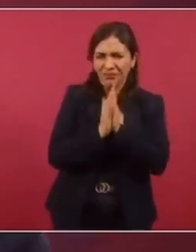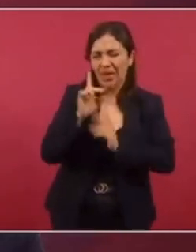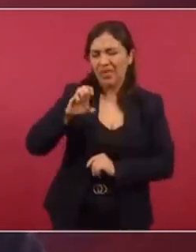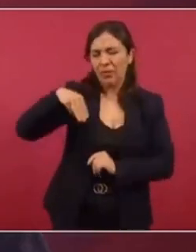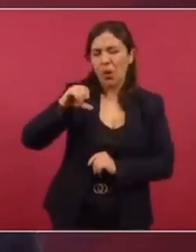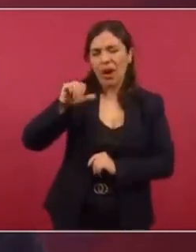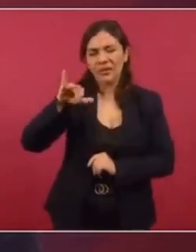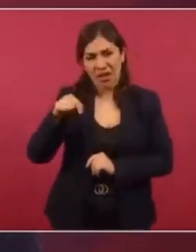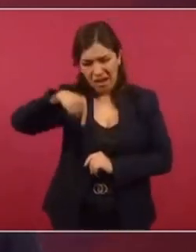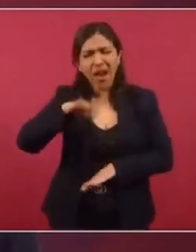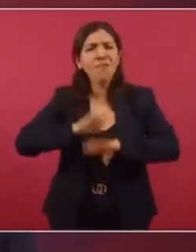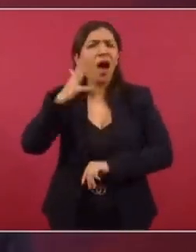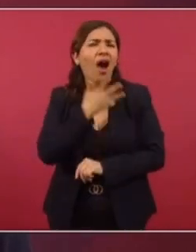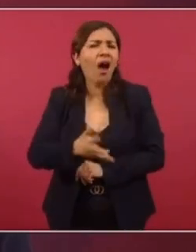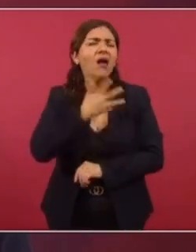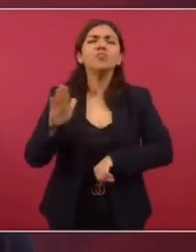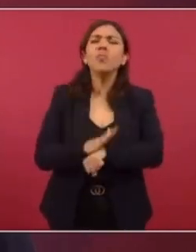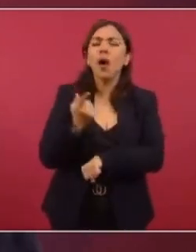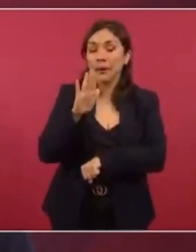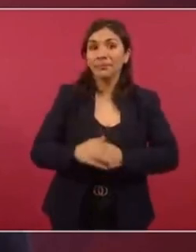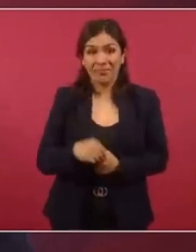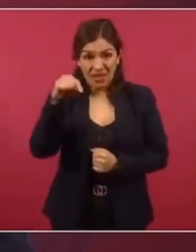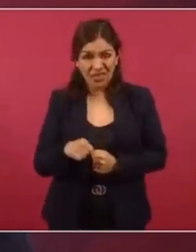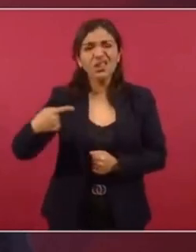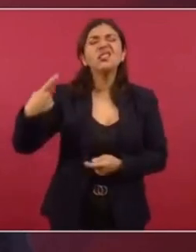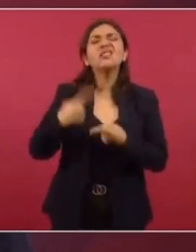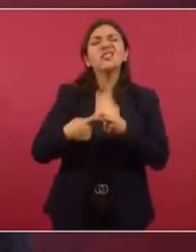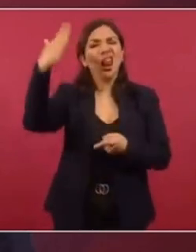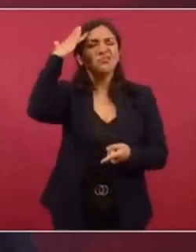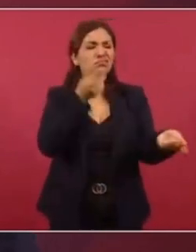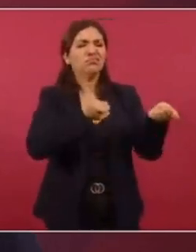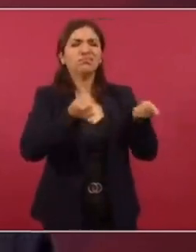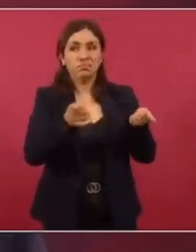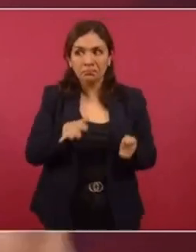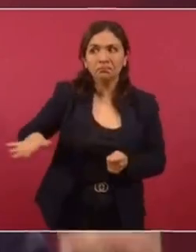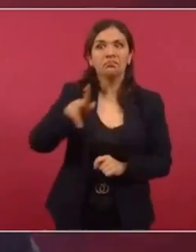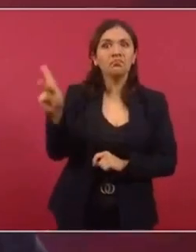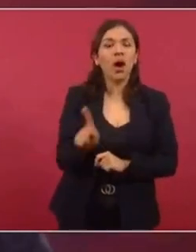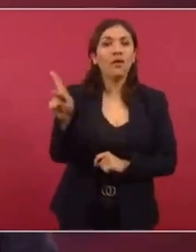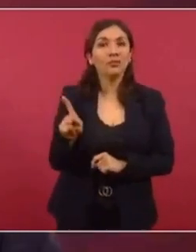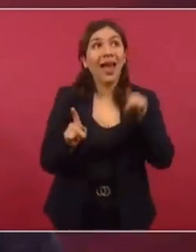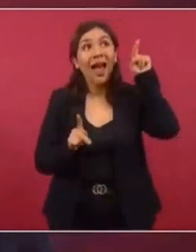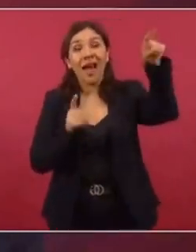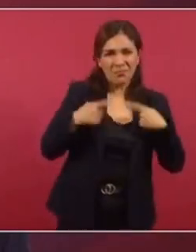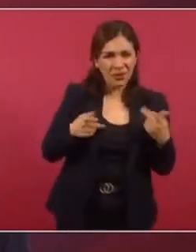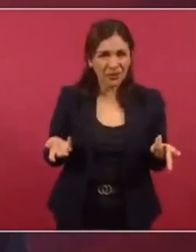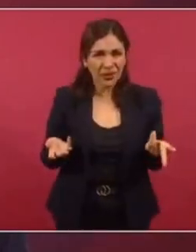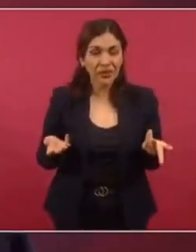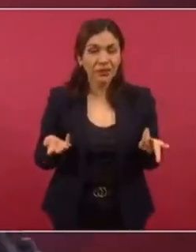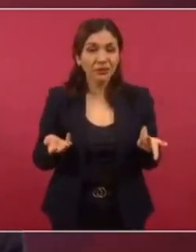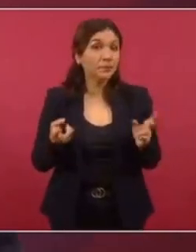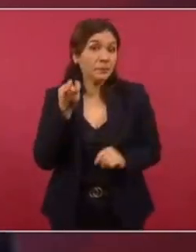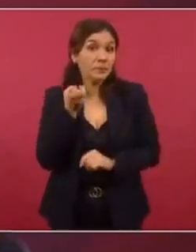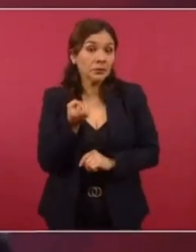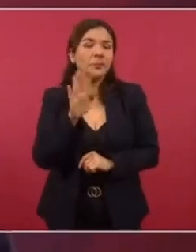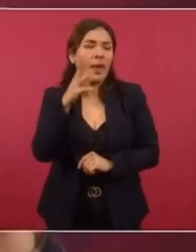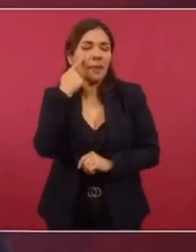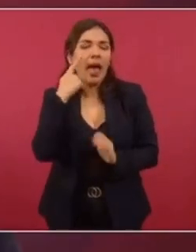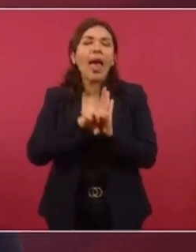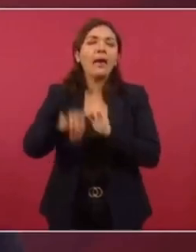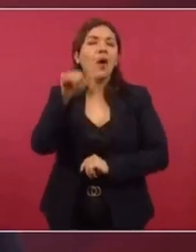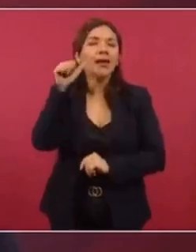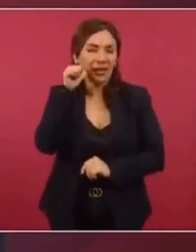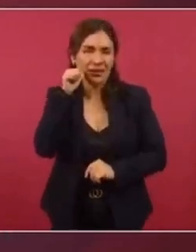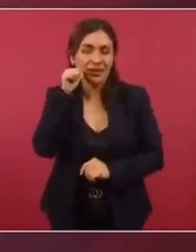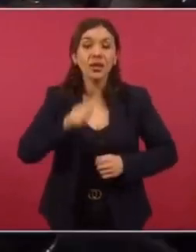aquí gobierna el pueblo, allá gobierna la oligarquía. Nada más, ayer, por ejemplo,